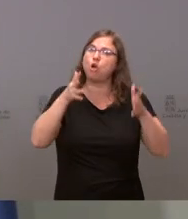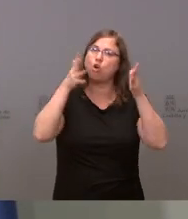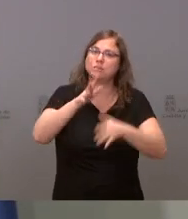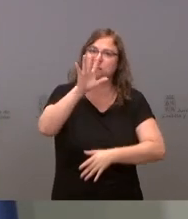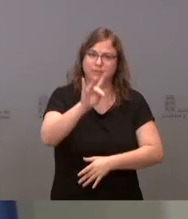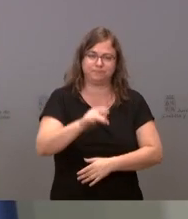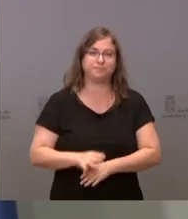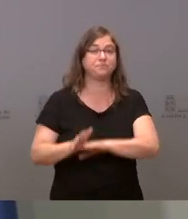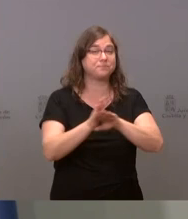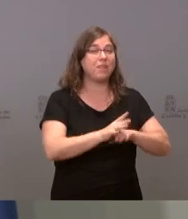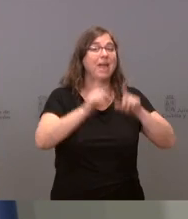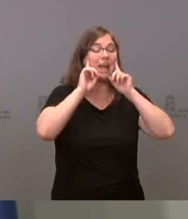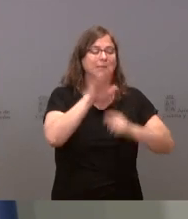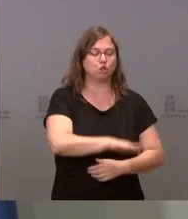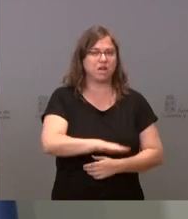menores,